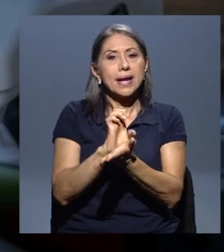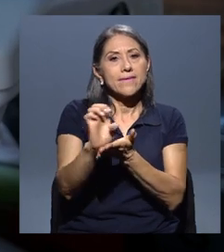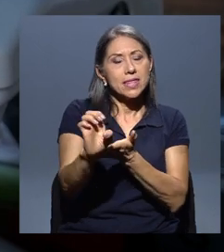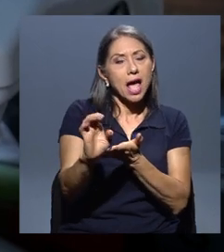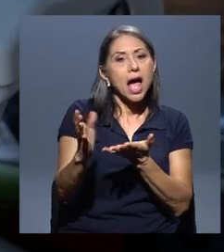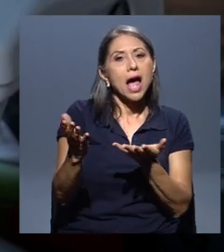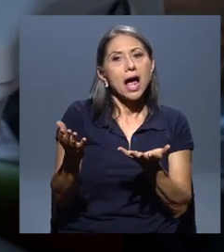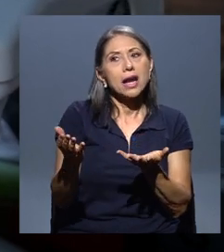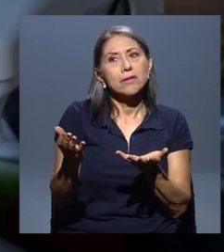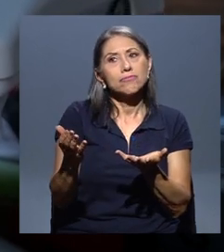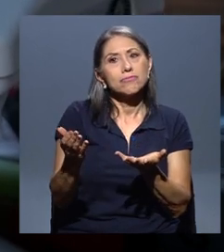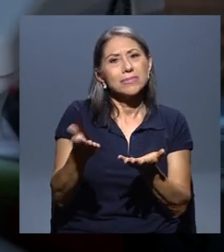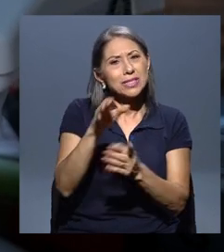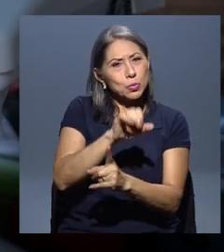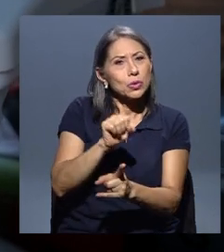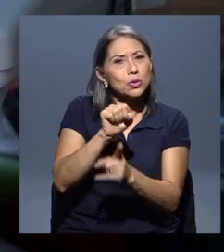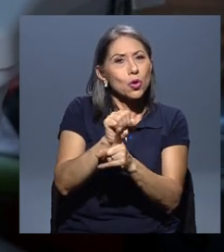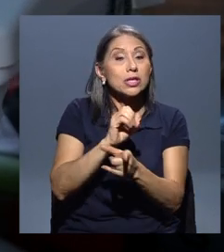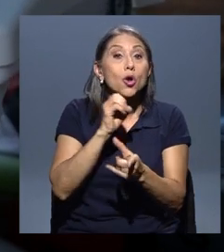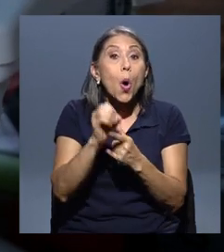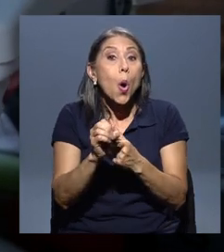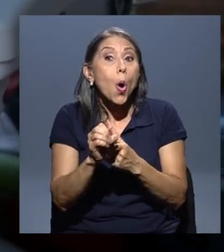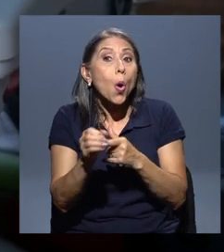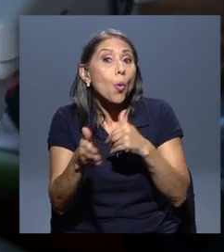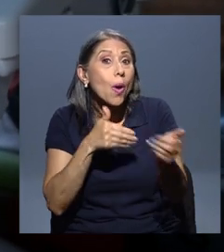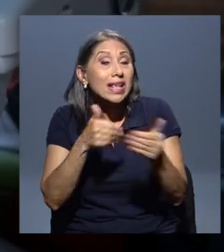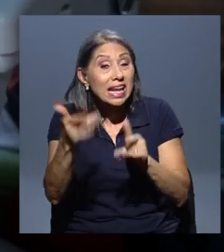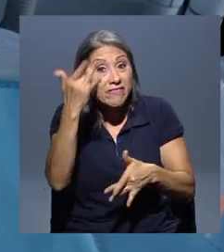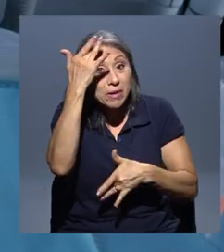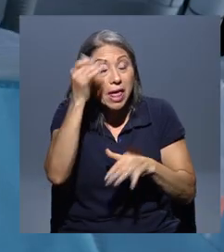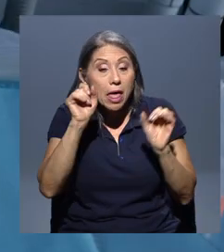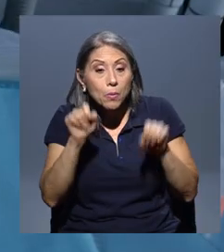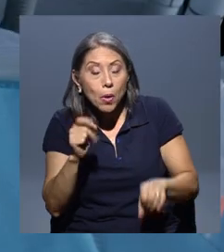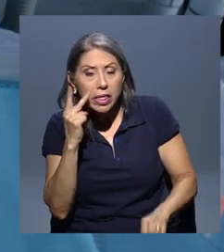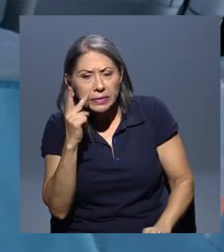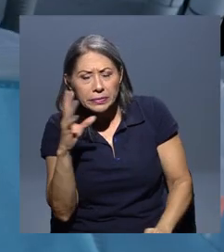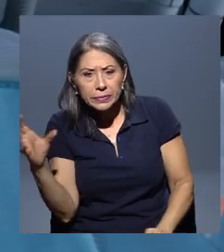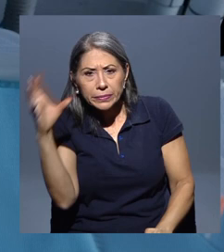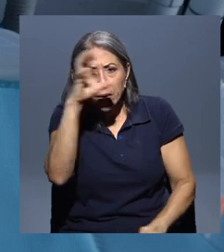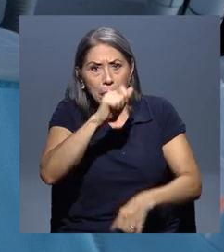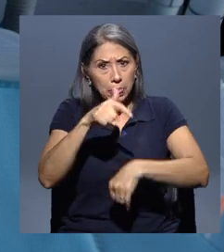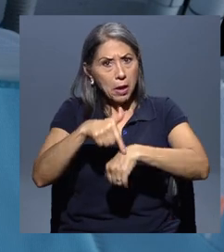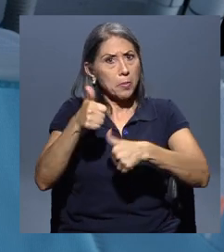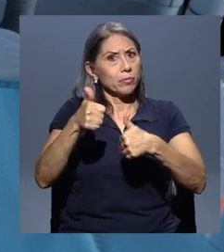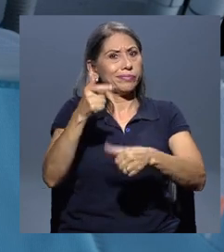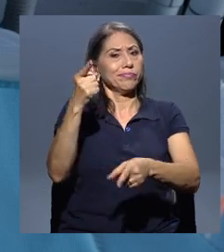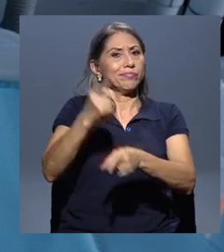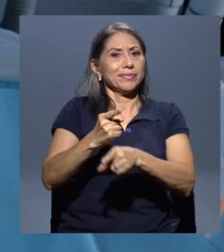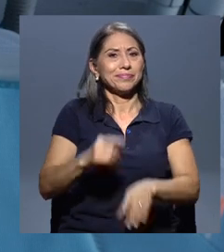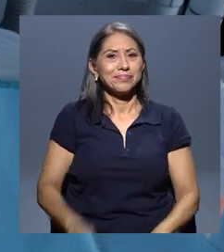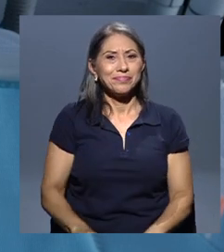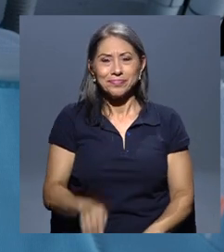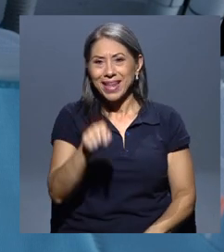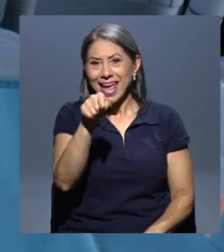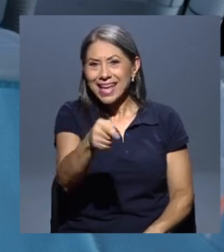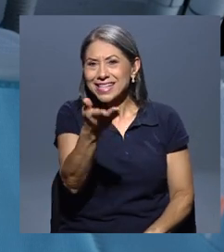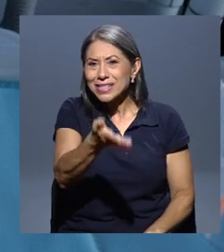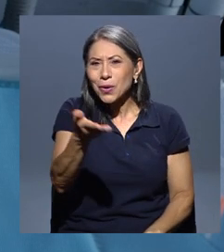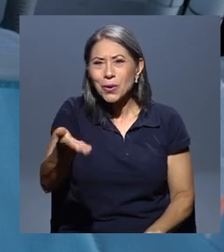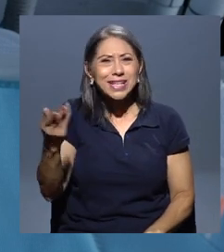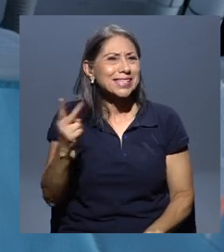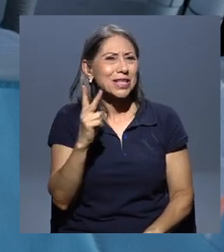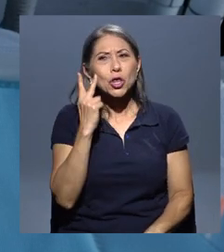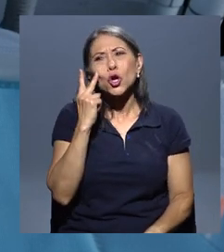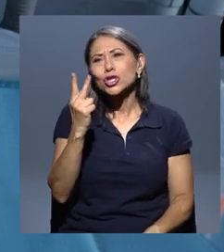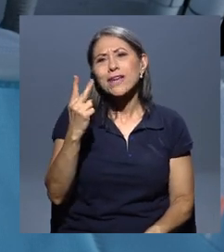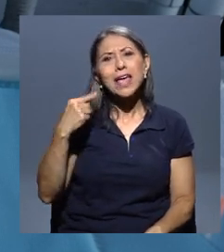o diagnosticar prontamente cualquier enfermedad. Entonces, esas son un poquito las cosas que uno no está, no se ven